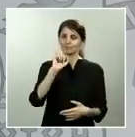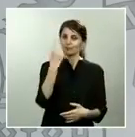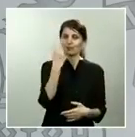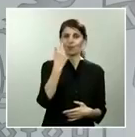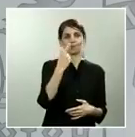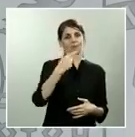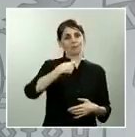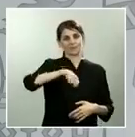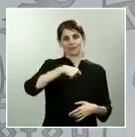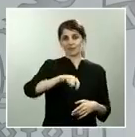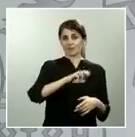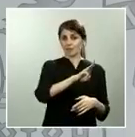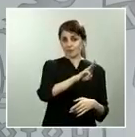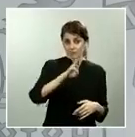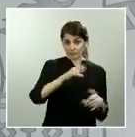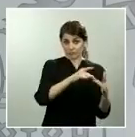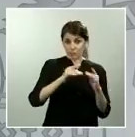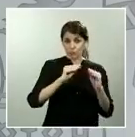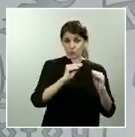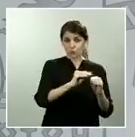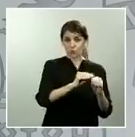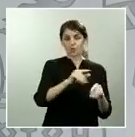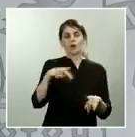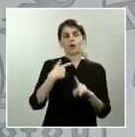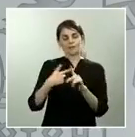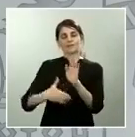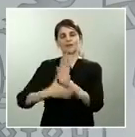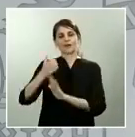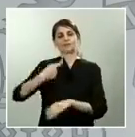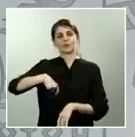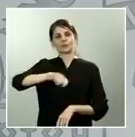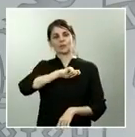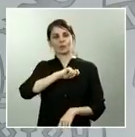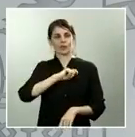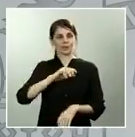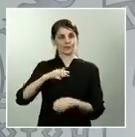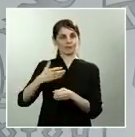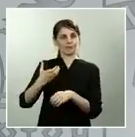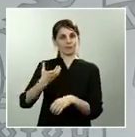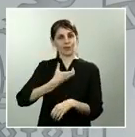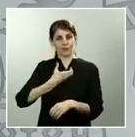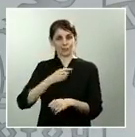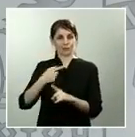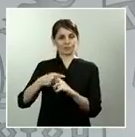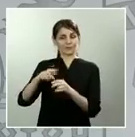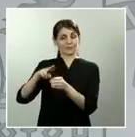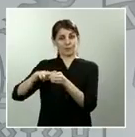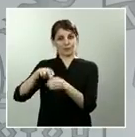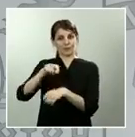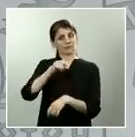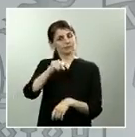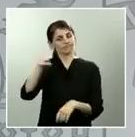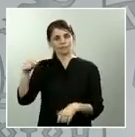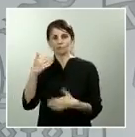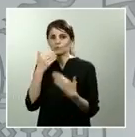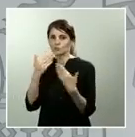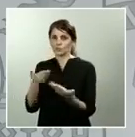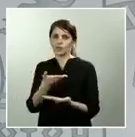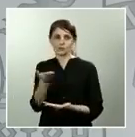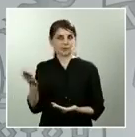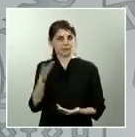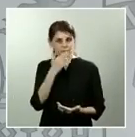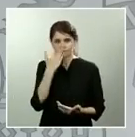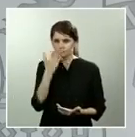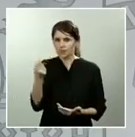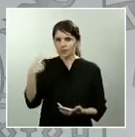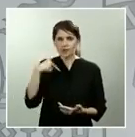Española de Municipios y Provincias, que de forma unánime ha expresado ese deseo de colaboración y también de jugar